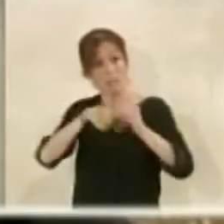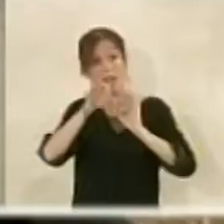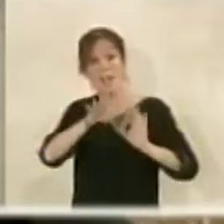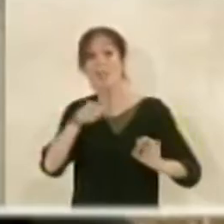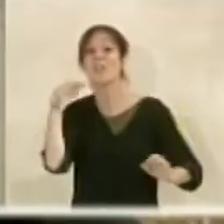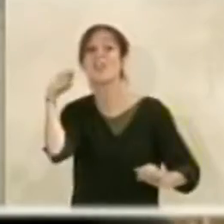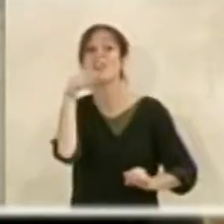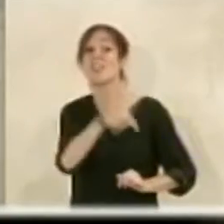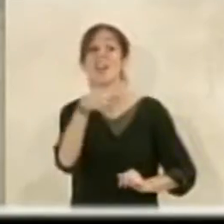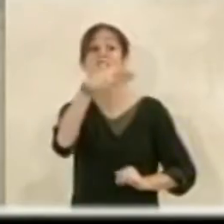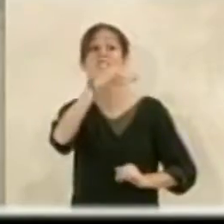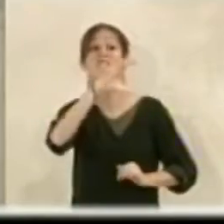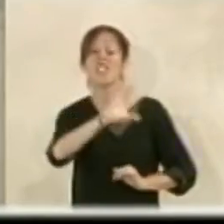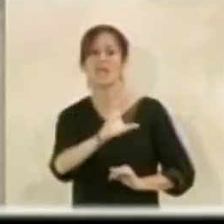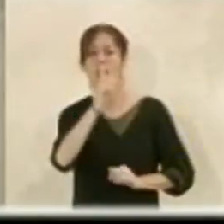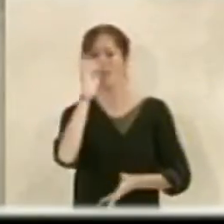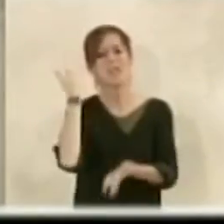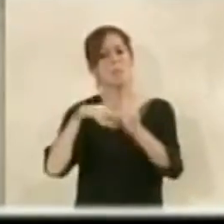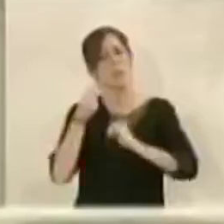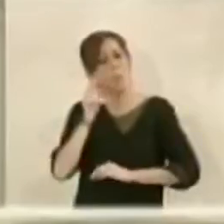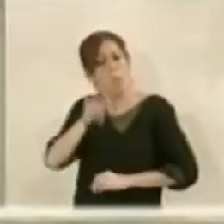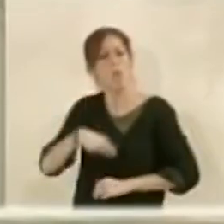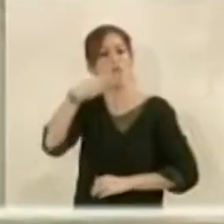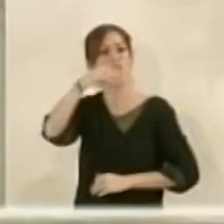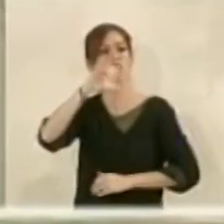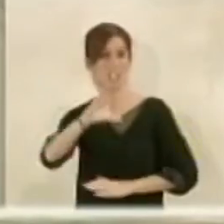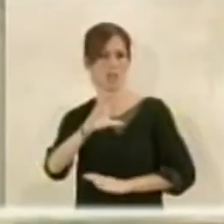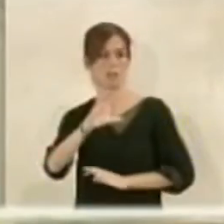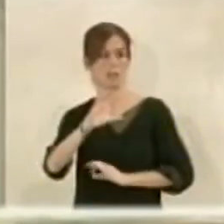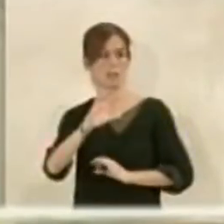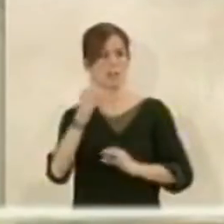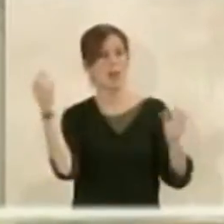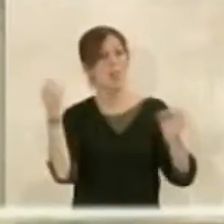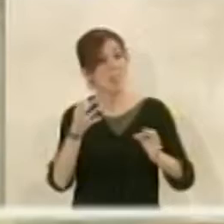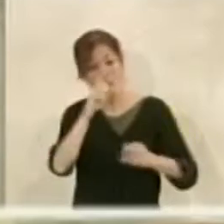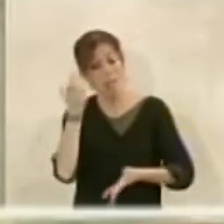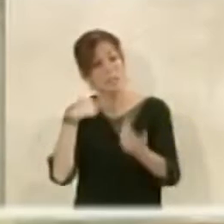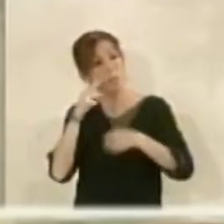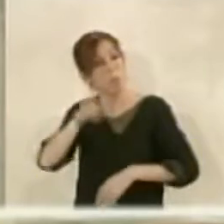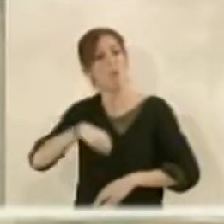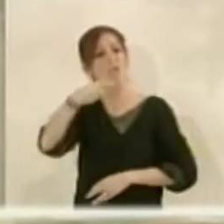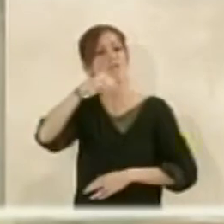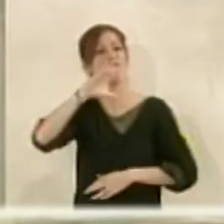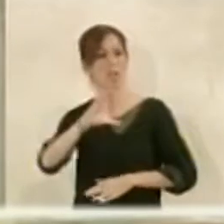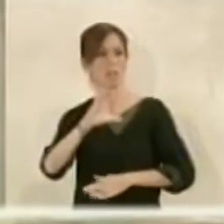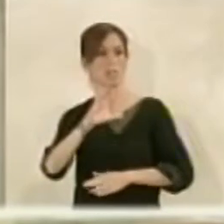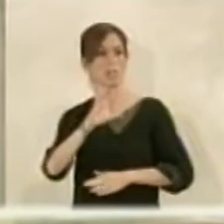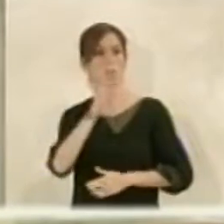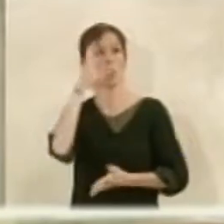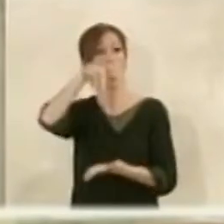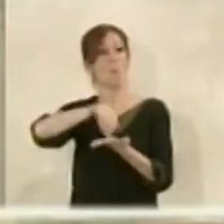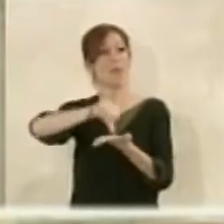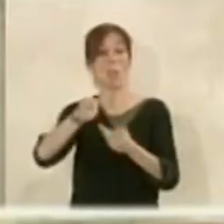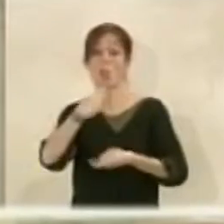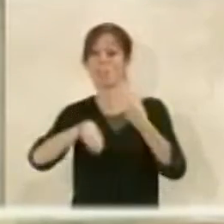declarado BIC hace mucho tiempo y se tenía que haber hecho BIC hace mucho tiempo porque no se ha hecho el mercado